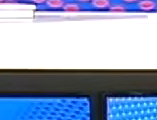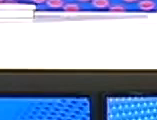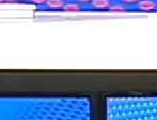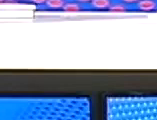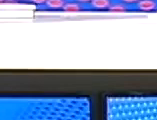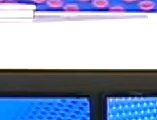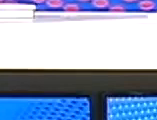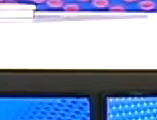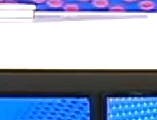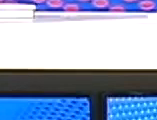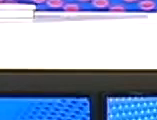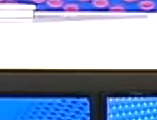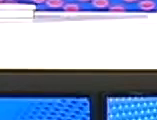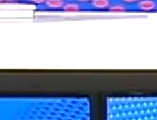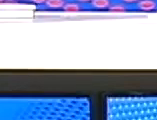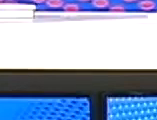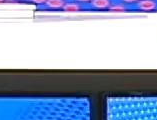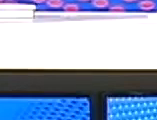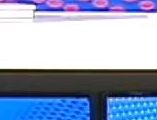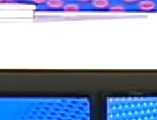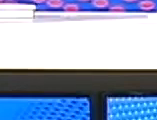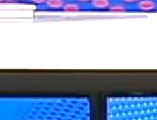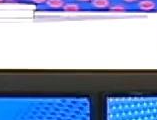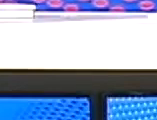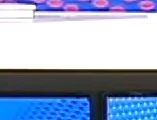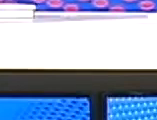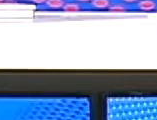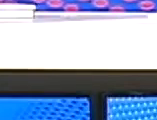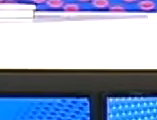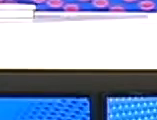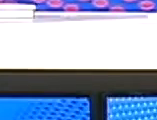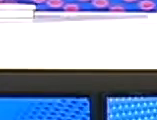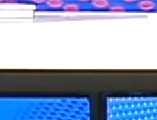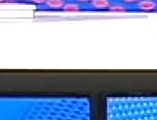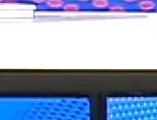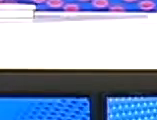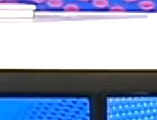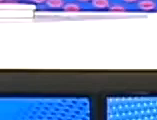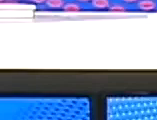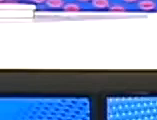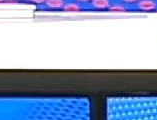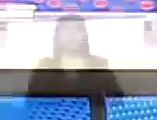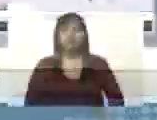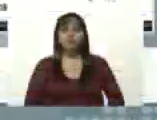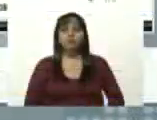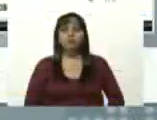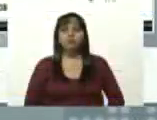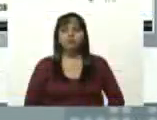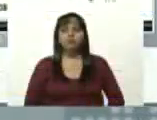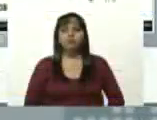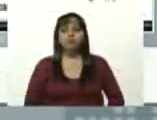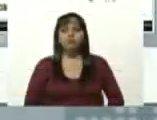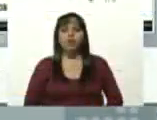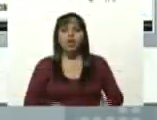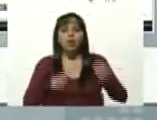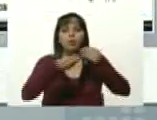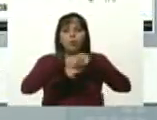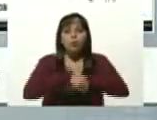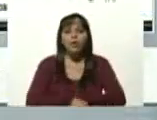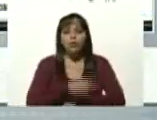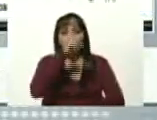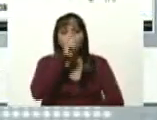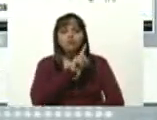a defender los derechos de Venezuela sobre la Guayana Esequiba reiterando que el acuerdo de Ginebra de